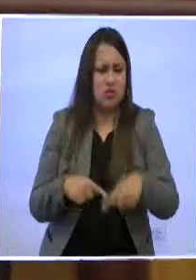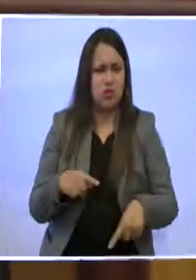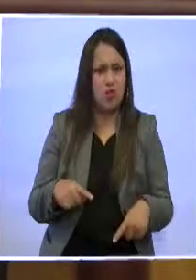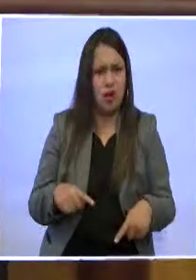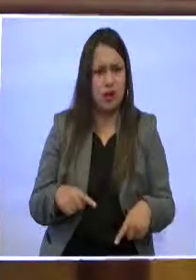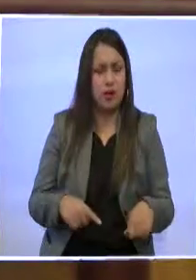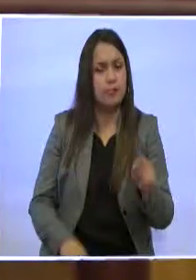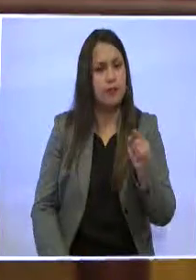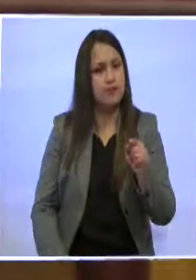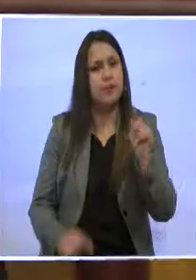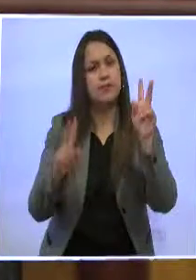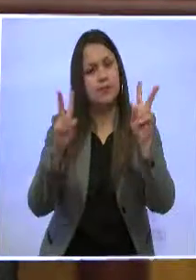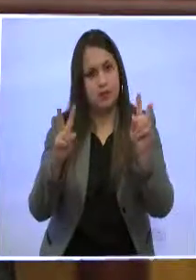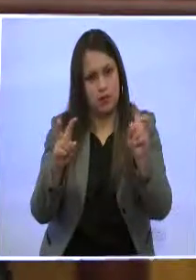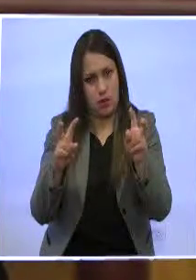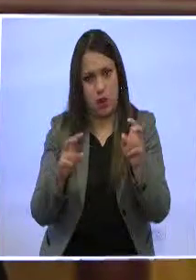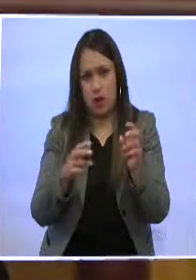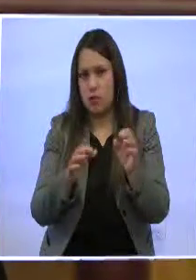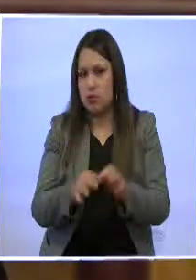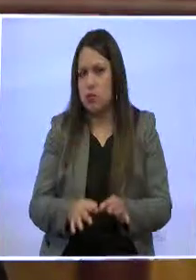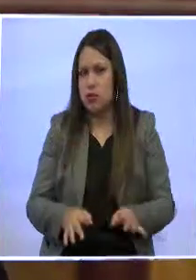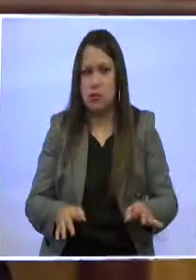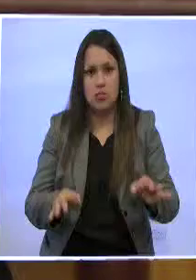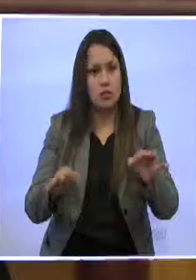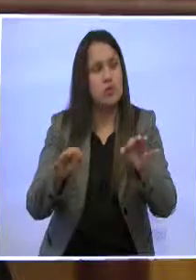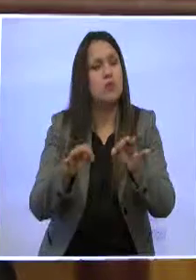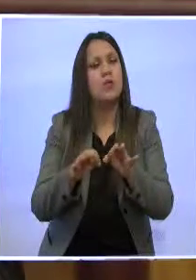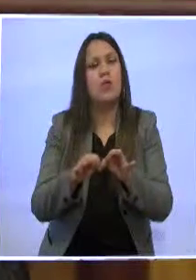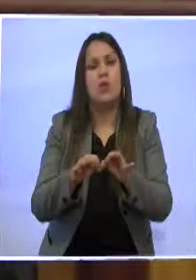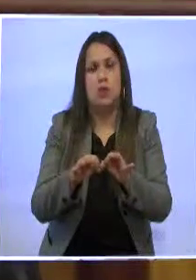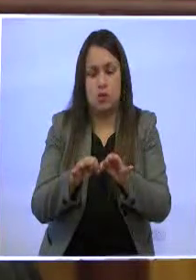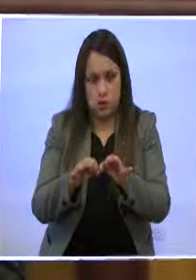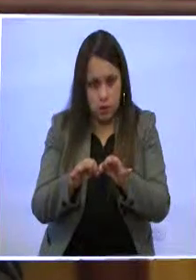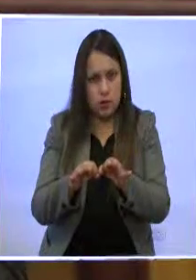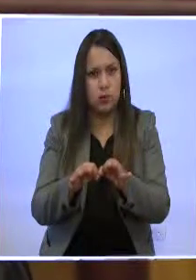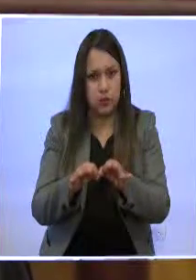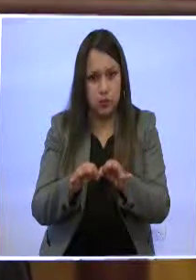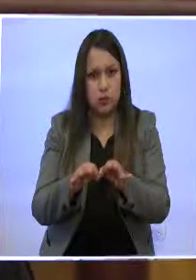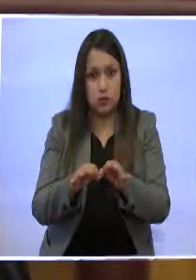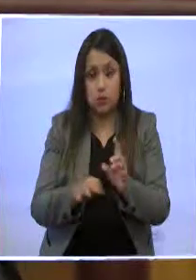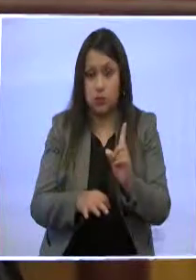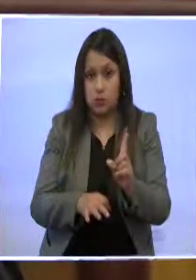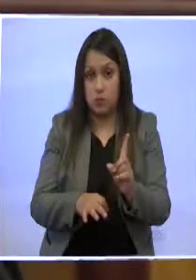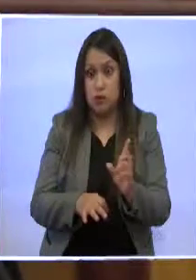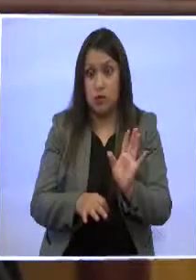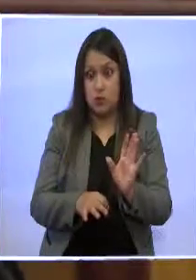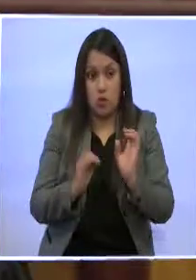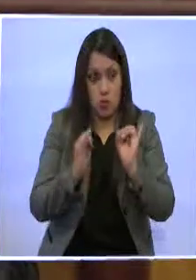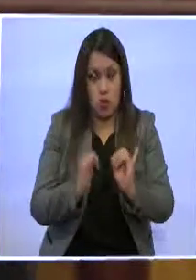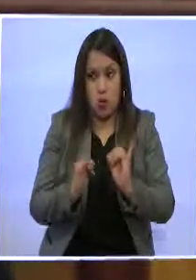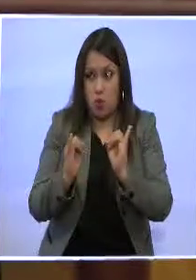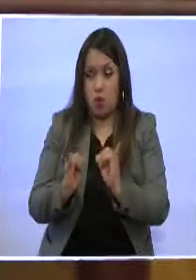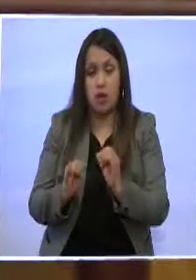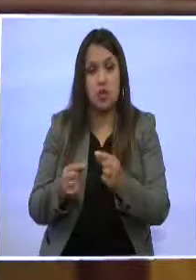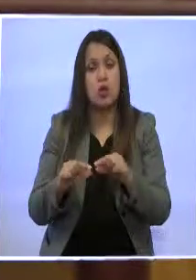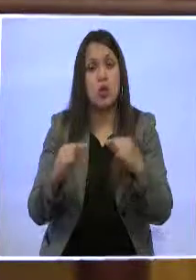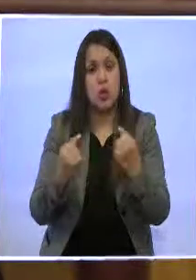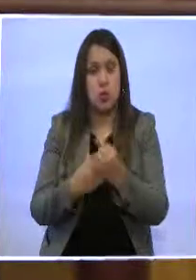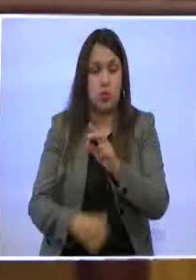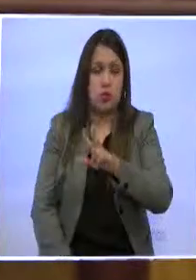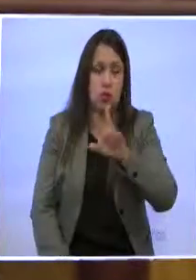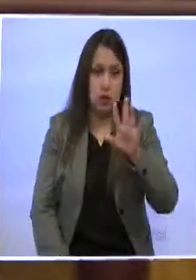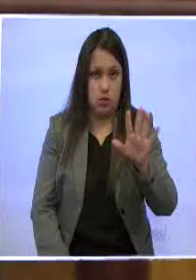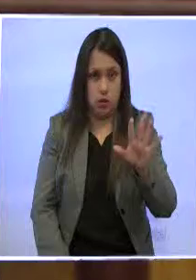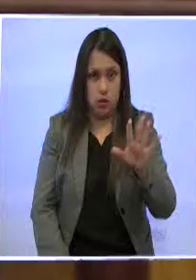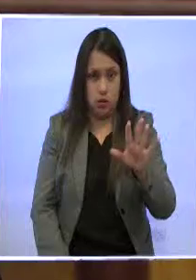ha sido uno de los ejes fundamentales de nuestra actuación, como bloque e individualmente, no solo desde la